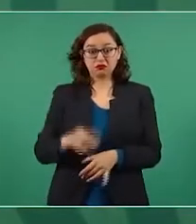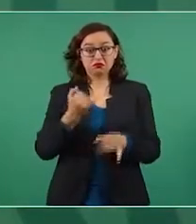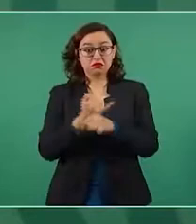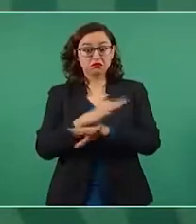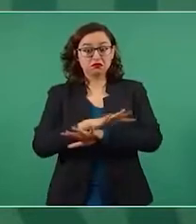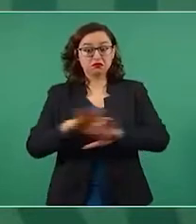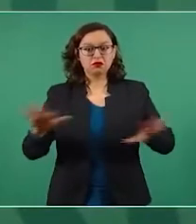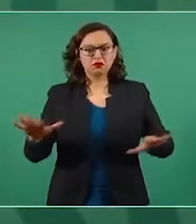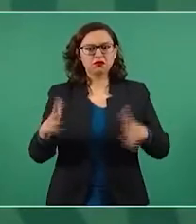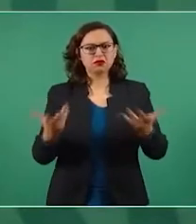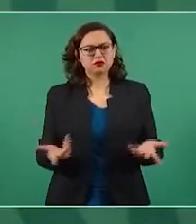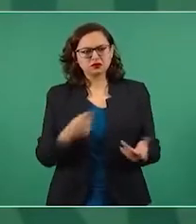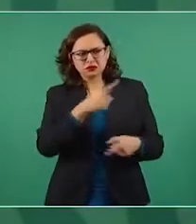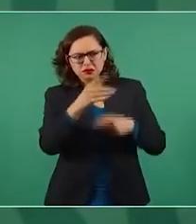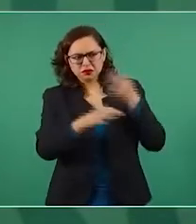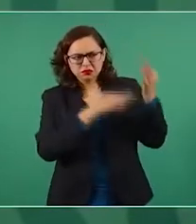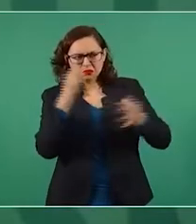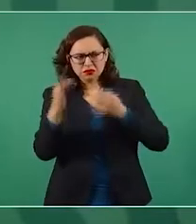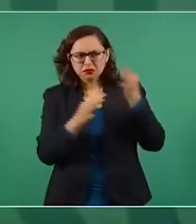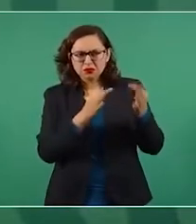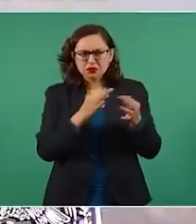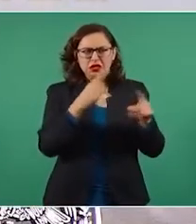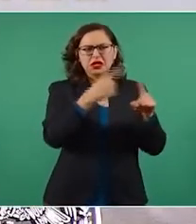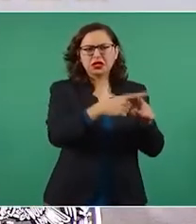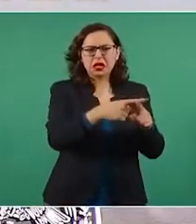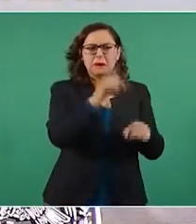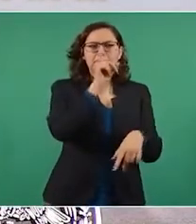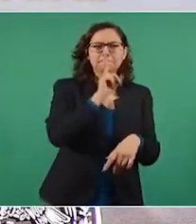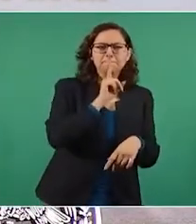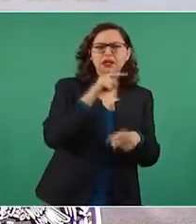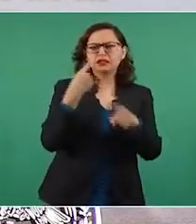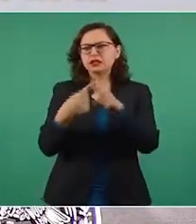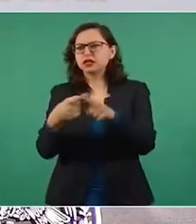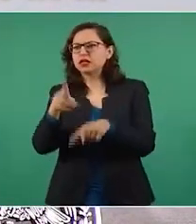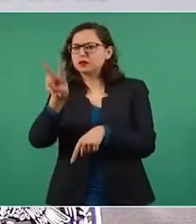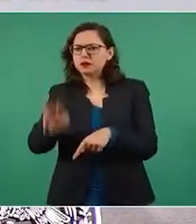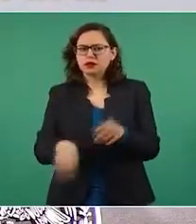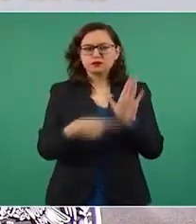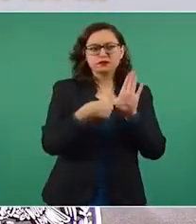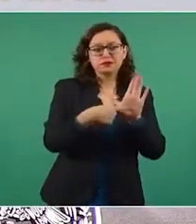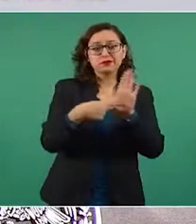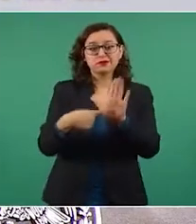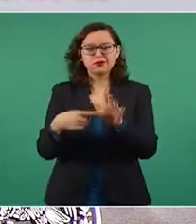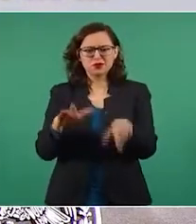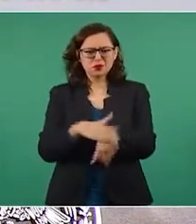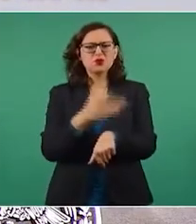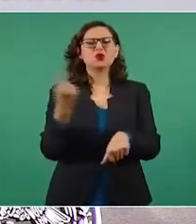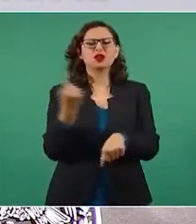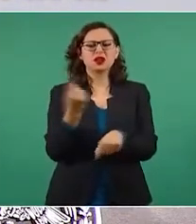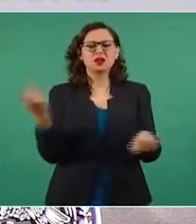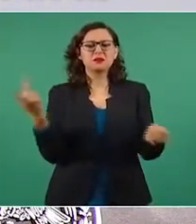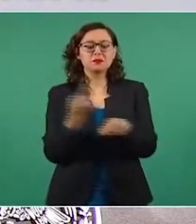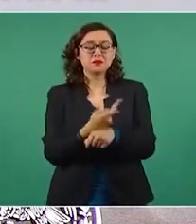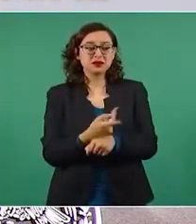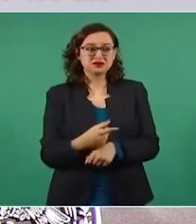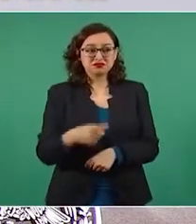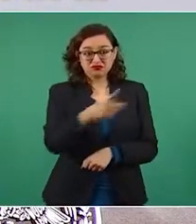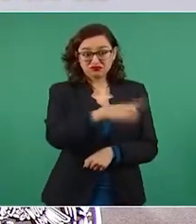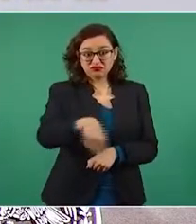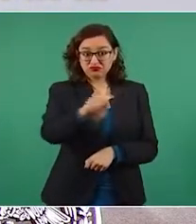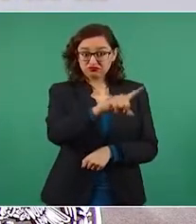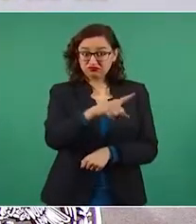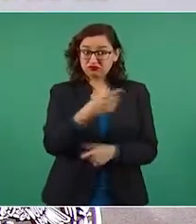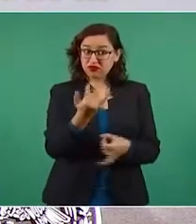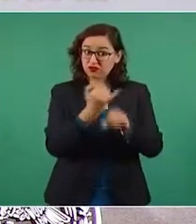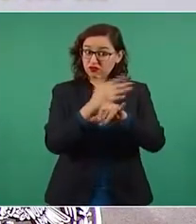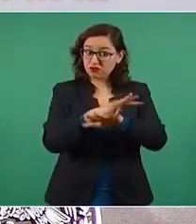que los medios de comunicación publican a diario. Ante el uso doloso y negligente de la información, la respuesta del Gobierno de la República